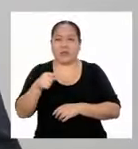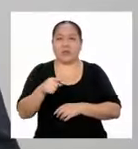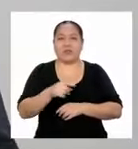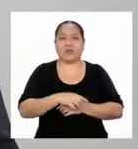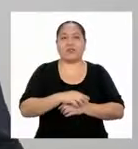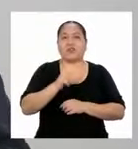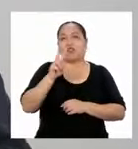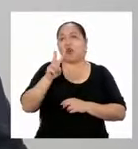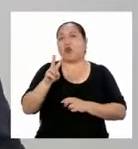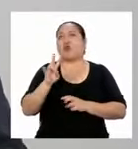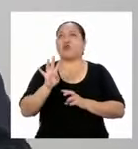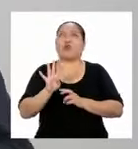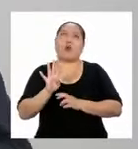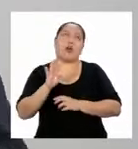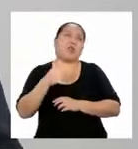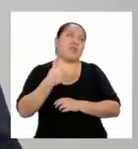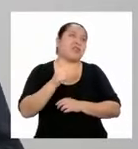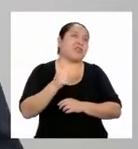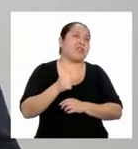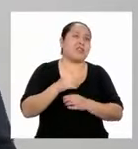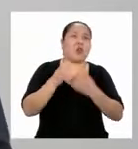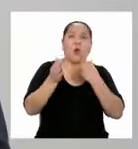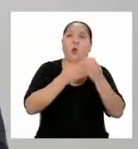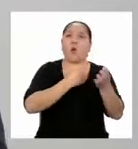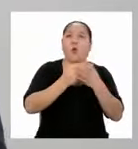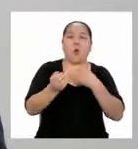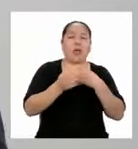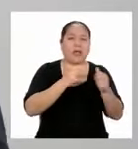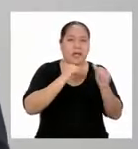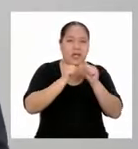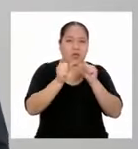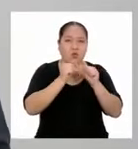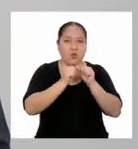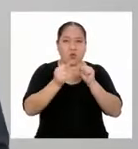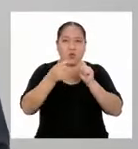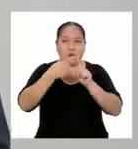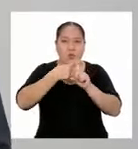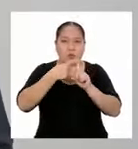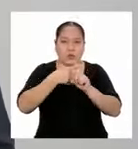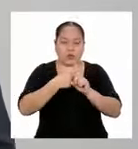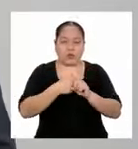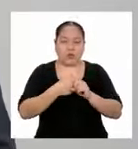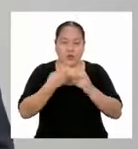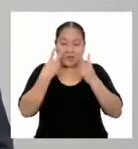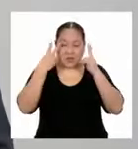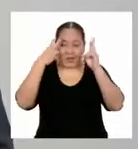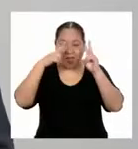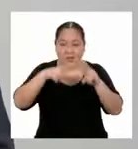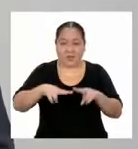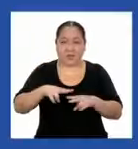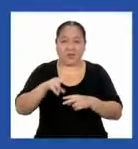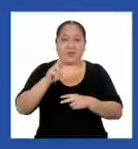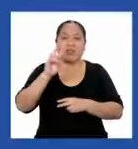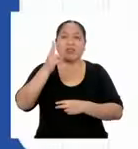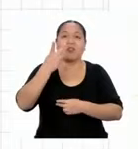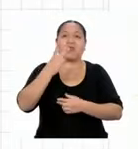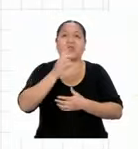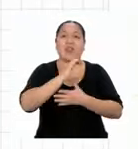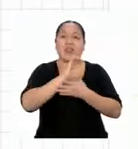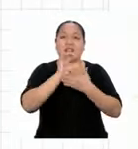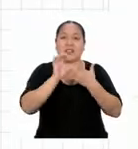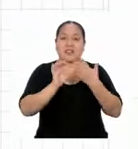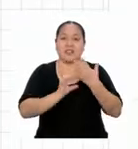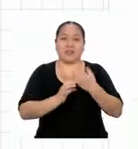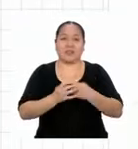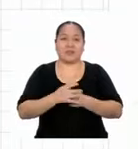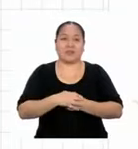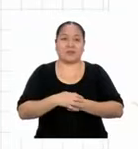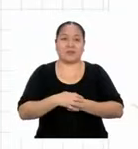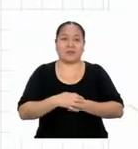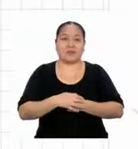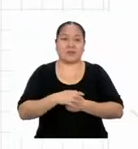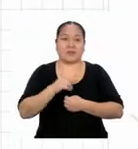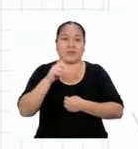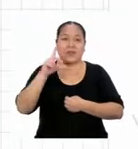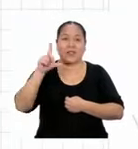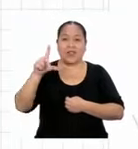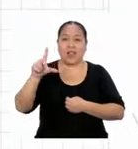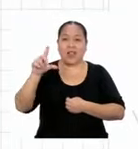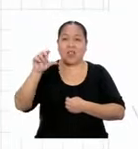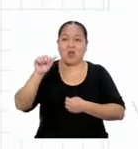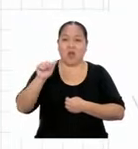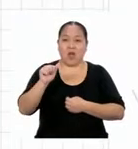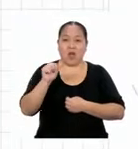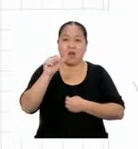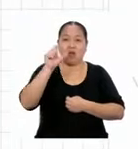ser 2, 4, 10 o cualquier otro número positivo. Ahora veamos el segundo criterio. El criterio lado